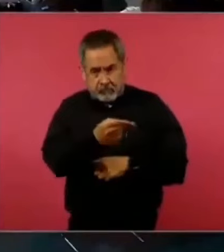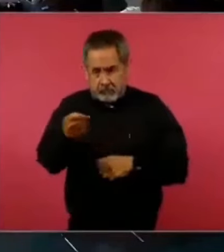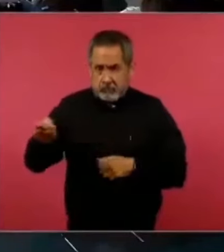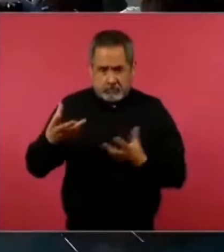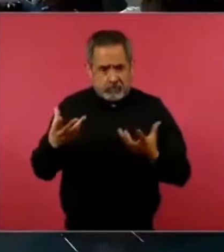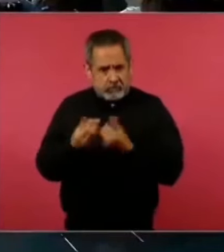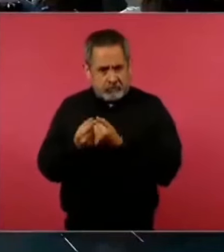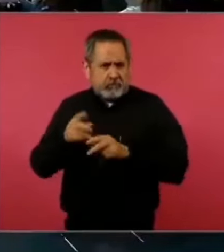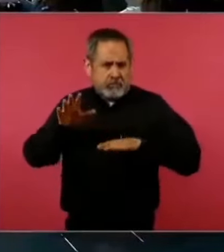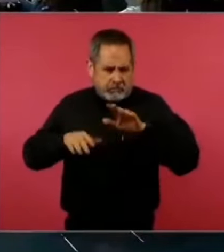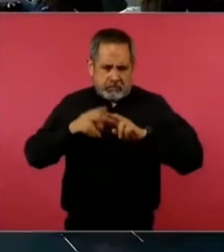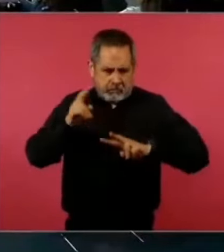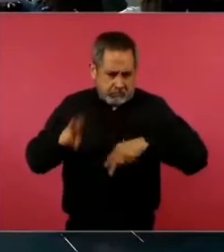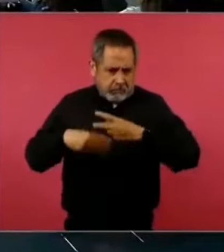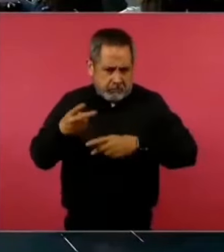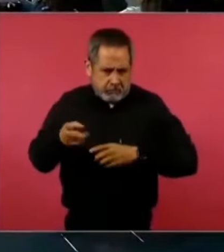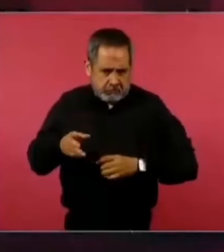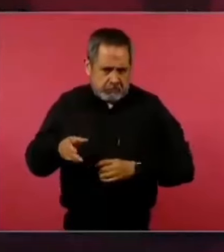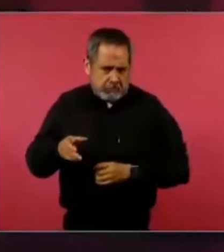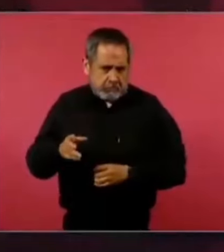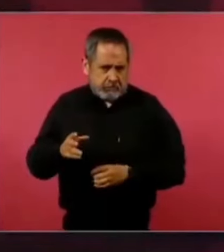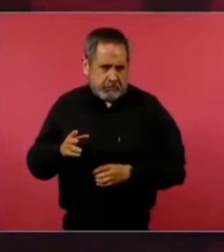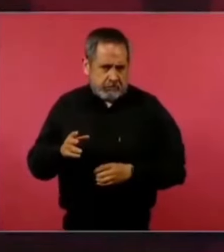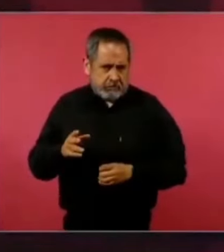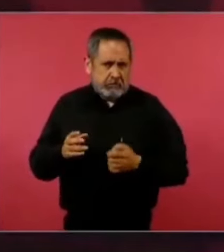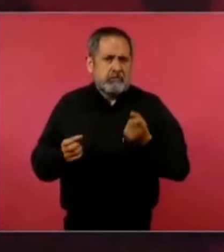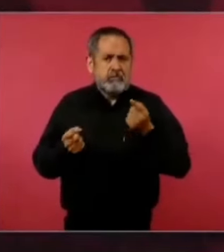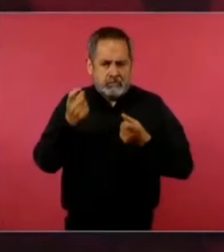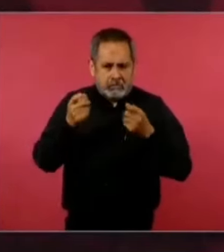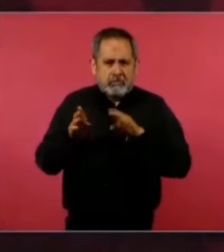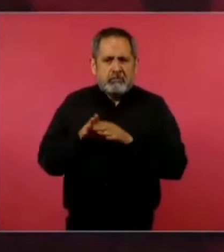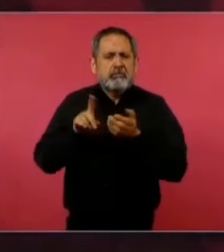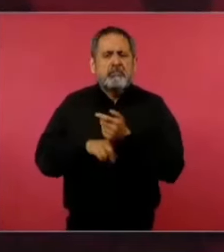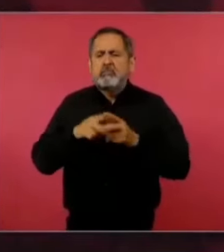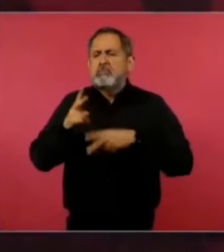que ustedes siempre son